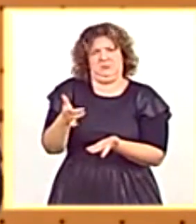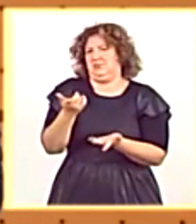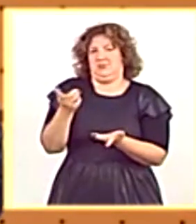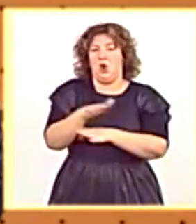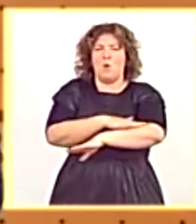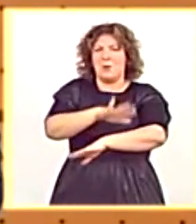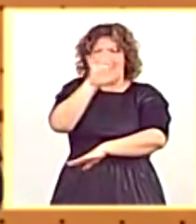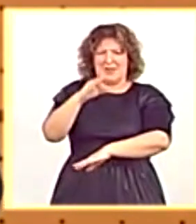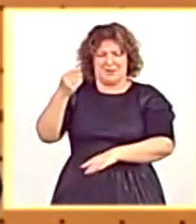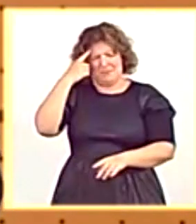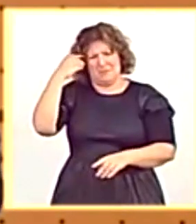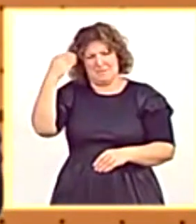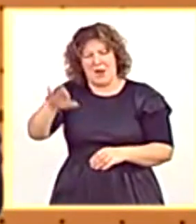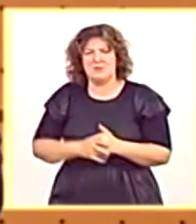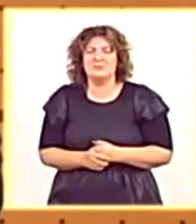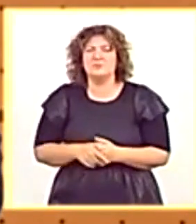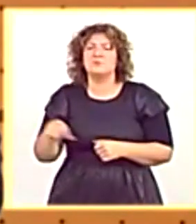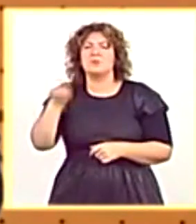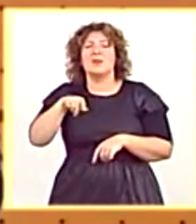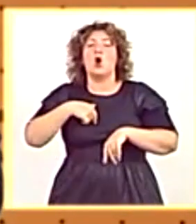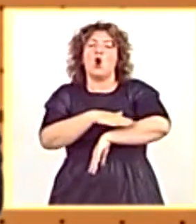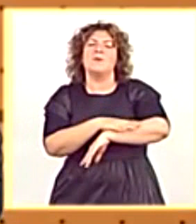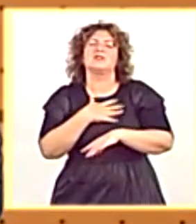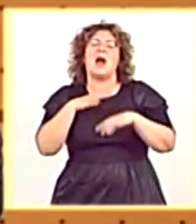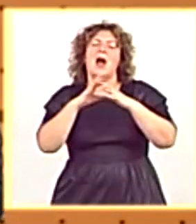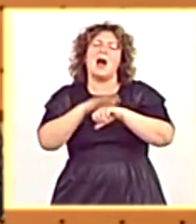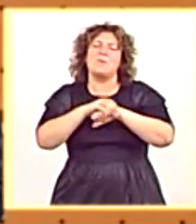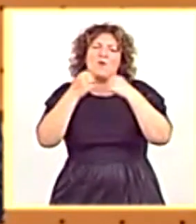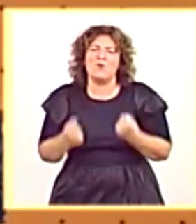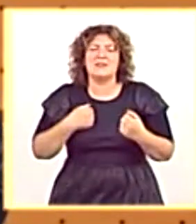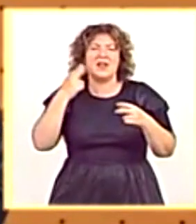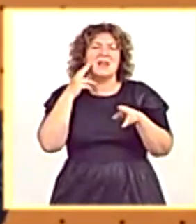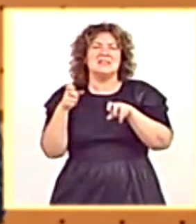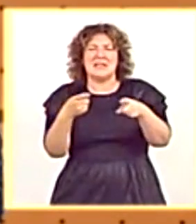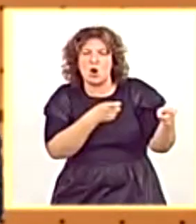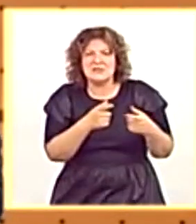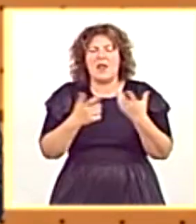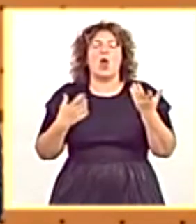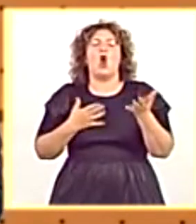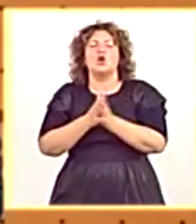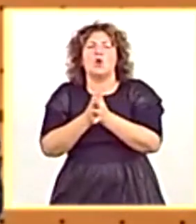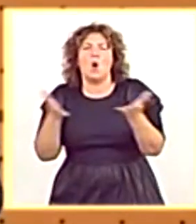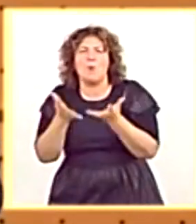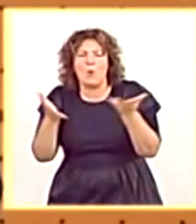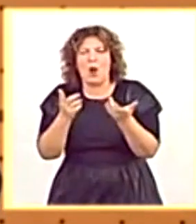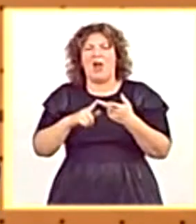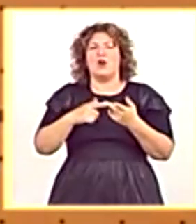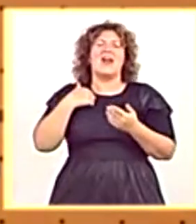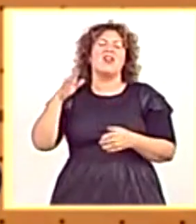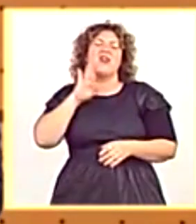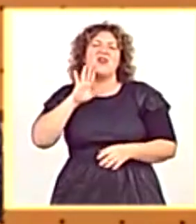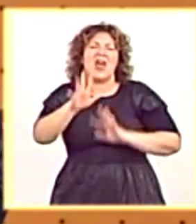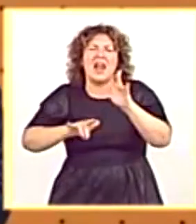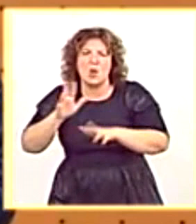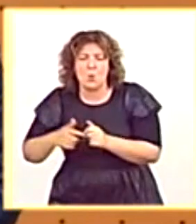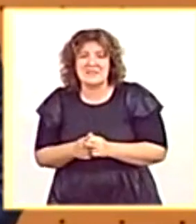responsable, es más amigo de los terroristas, de los provocadores y de los delincuentes que de la España que madruga, de los obreros de España.